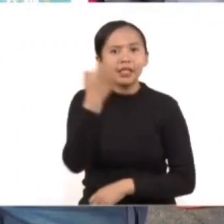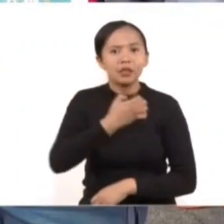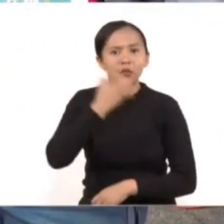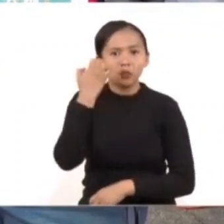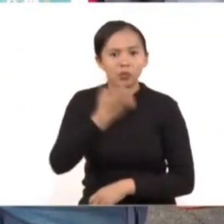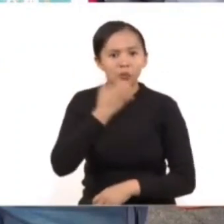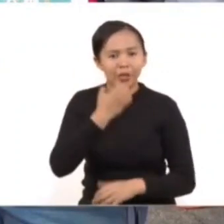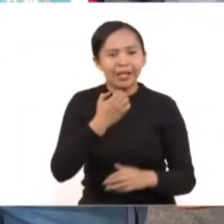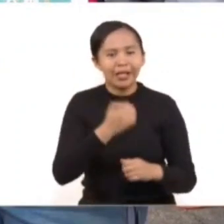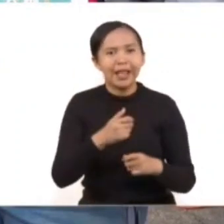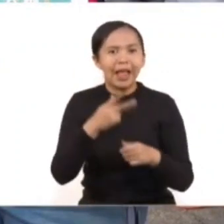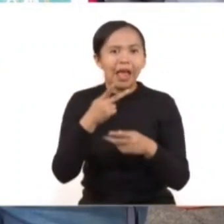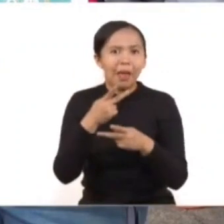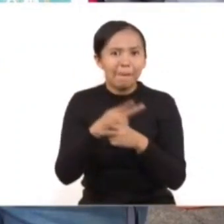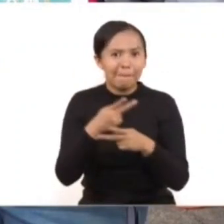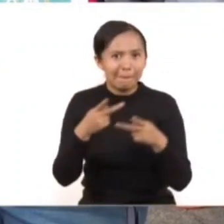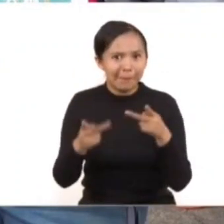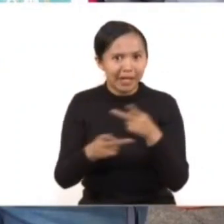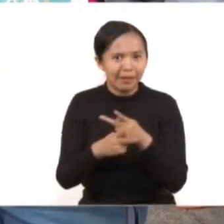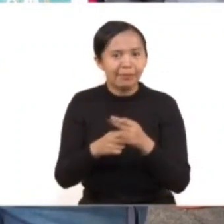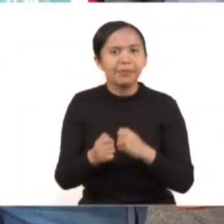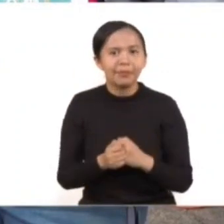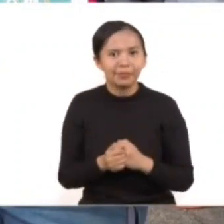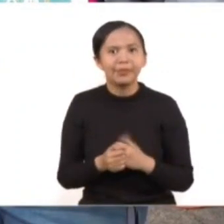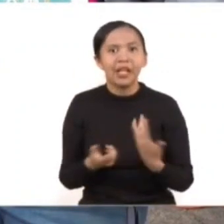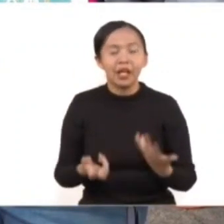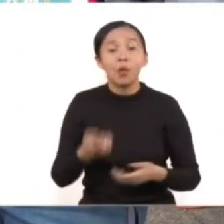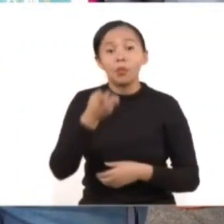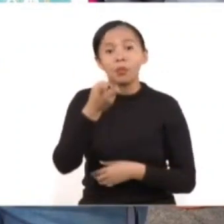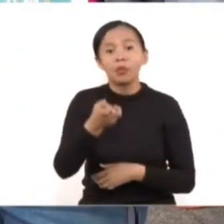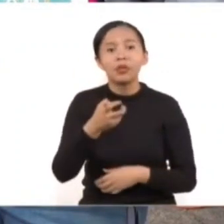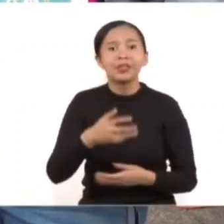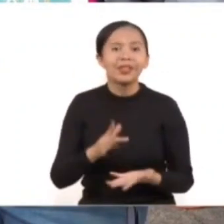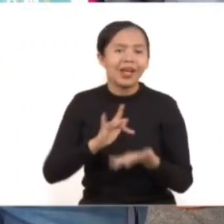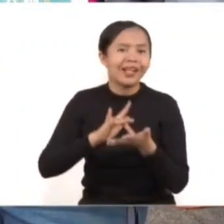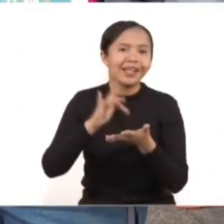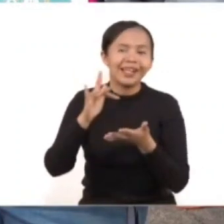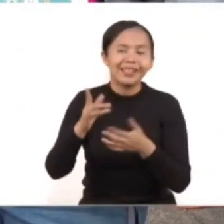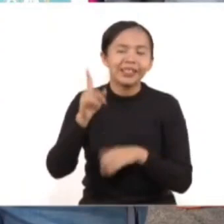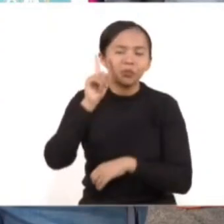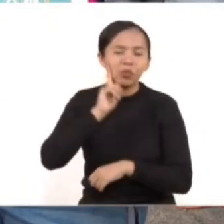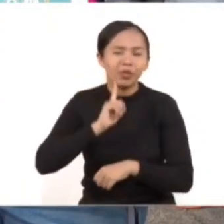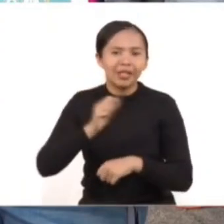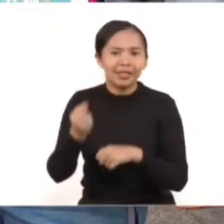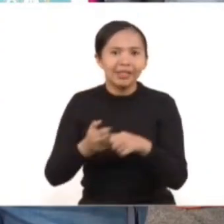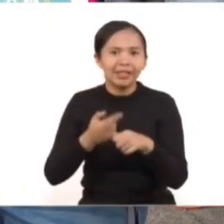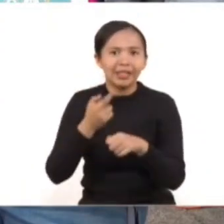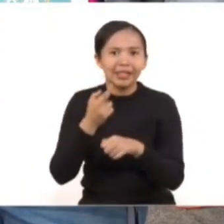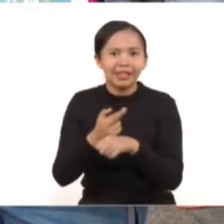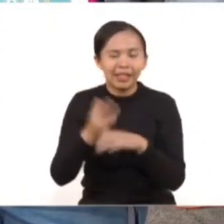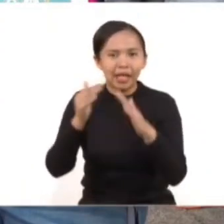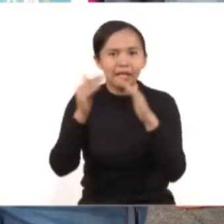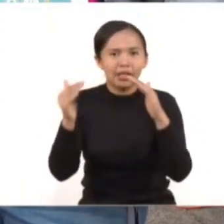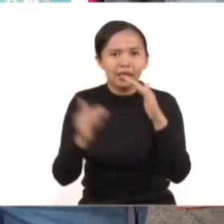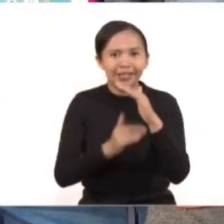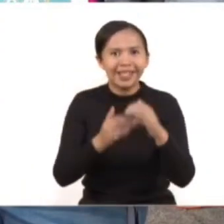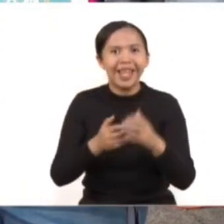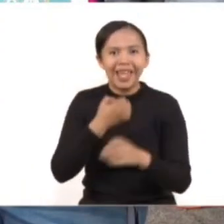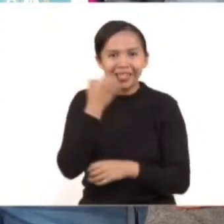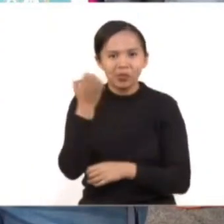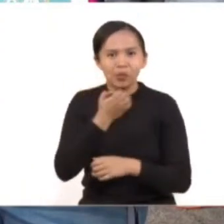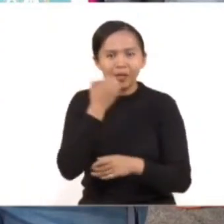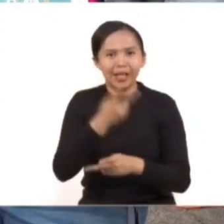educación media superior. Por eso aprecio mucho que nos acompañe la subsecretaria de Educación Media Superior de la